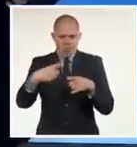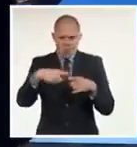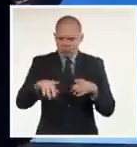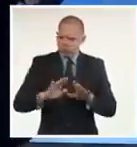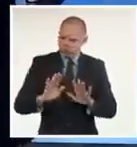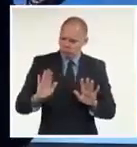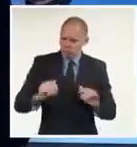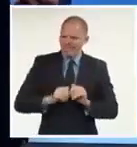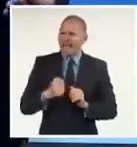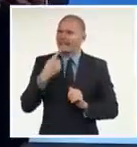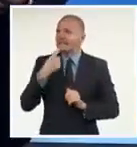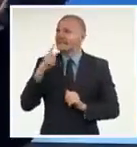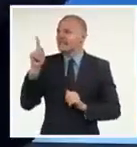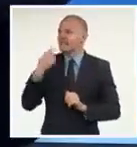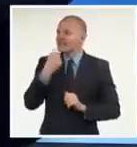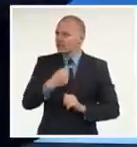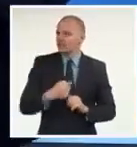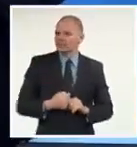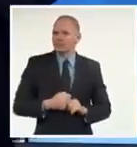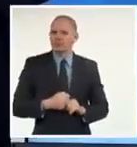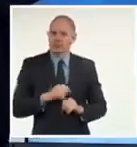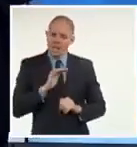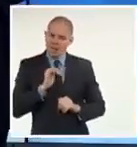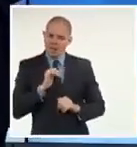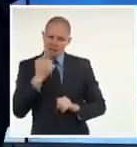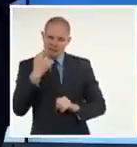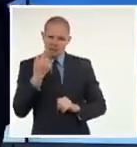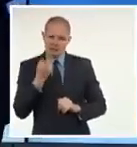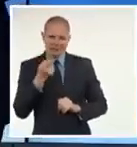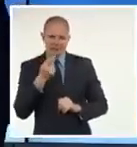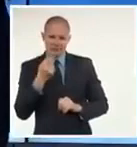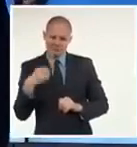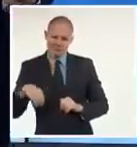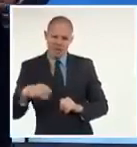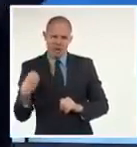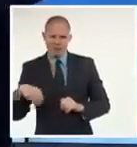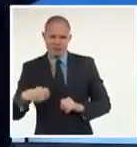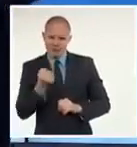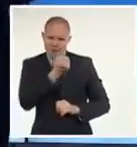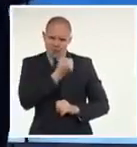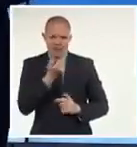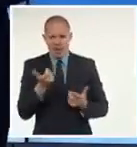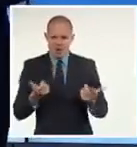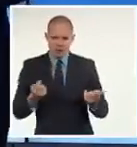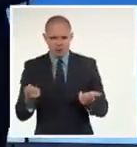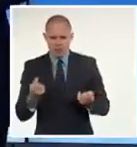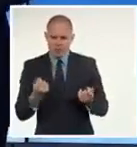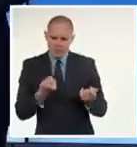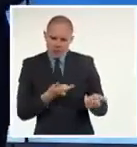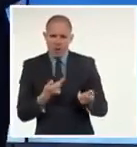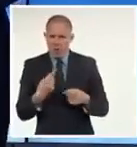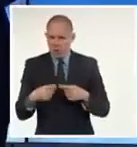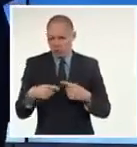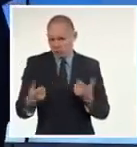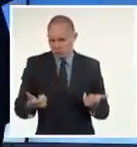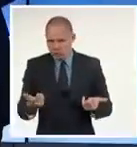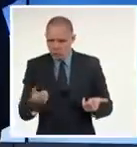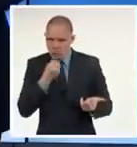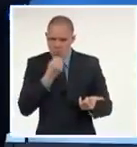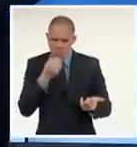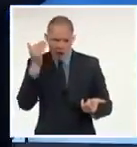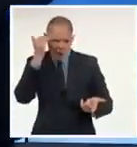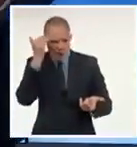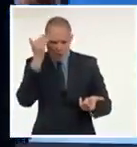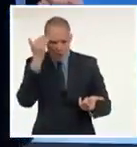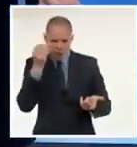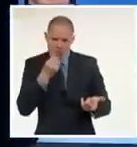actuar de forma contraria a lo establecido en las leyes vigentes. Violar los procedimientos que se exigen para que el Banco Nacional